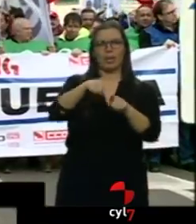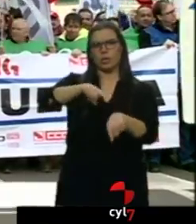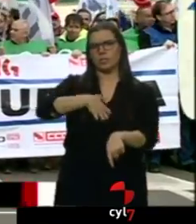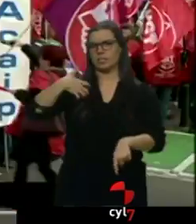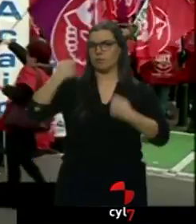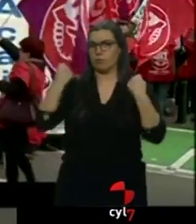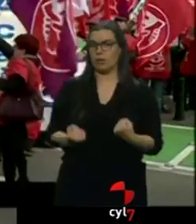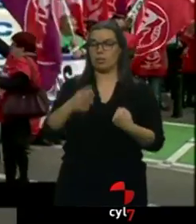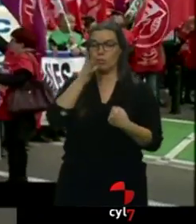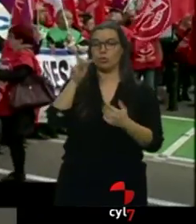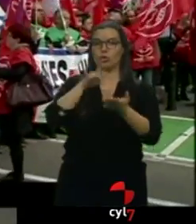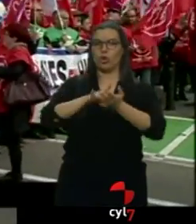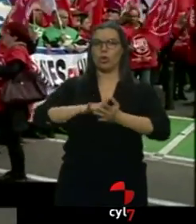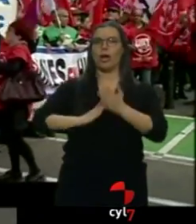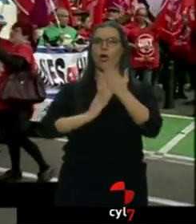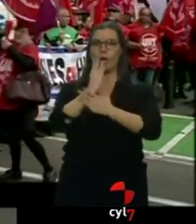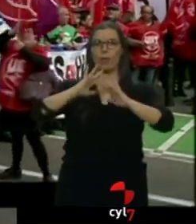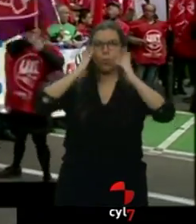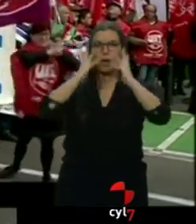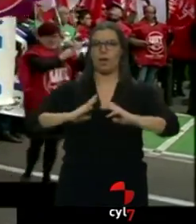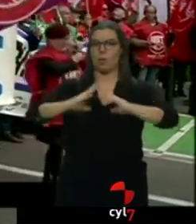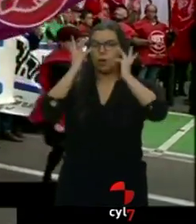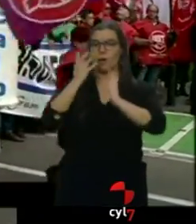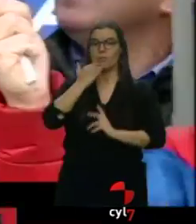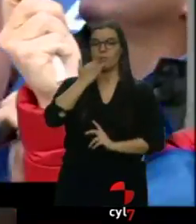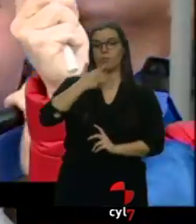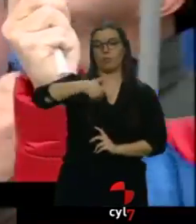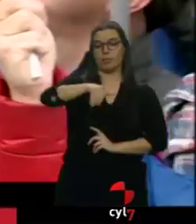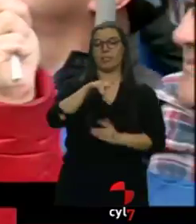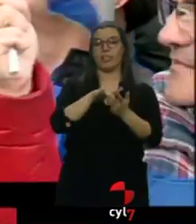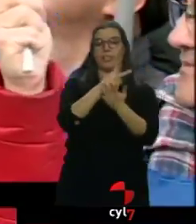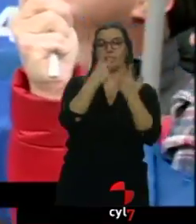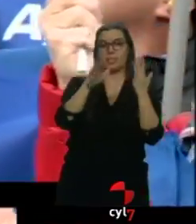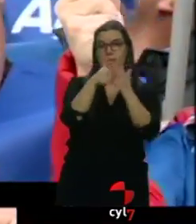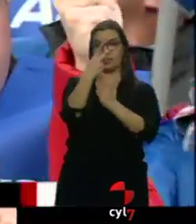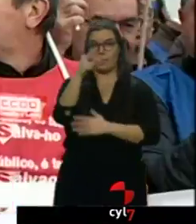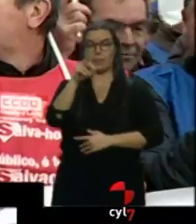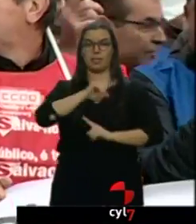y que por eso van a realizar varias jornadas de huelga desde el día 17 hasta el 20 de este mes.